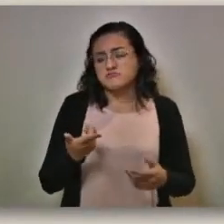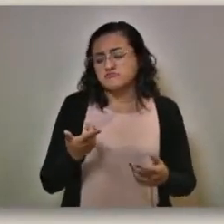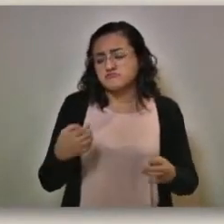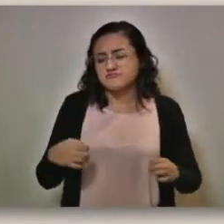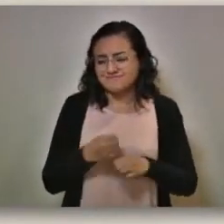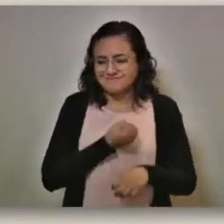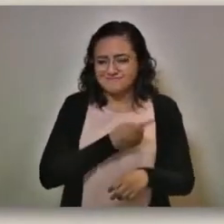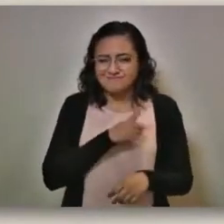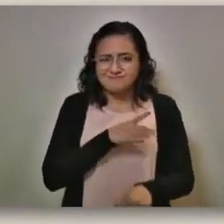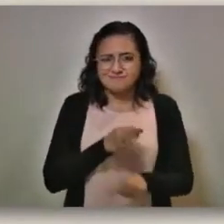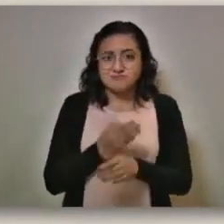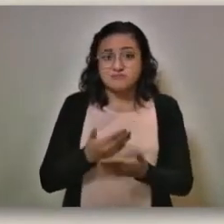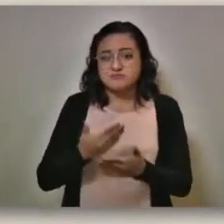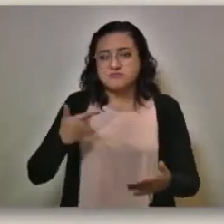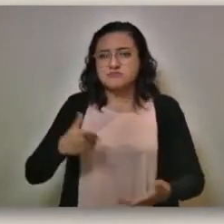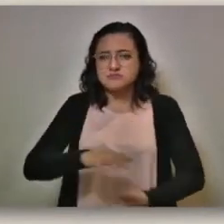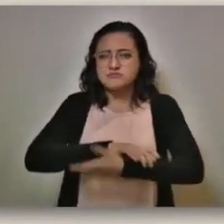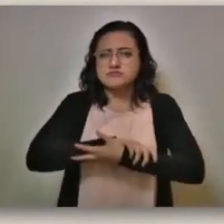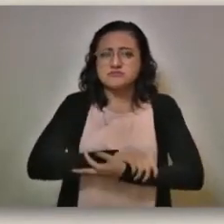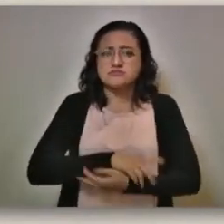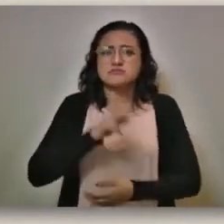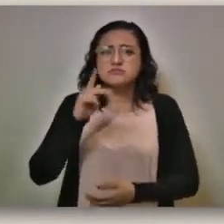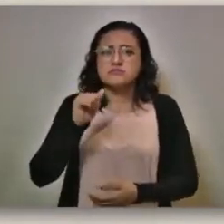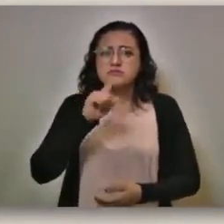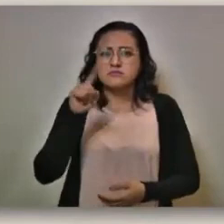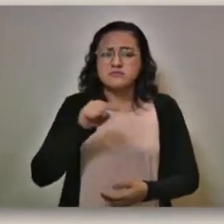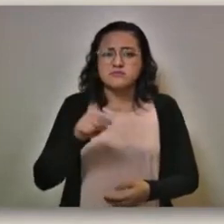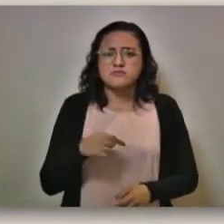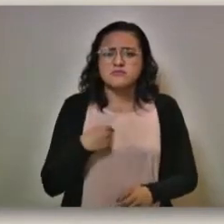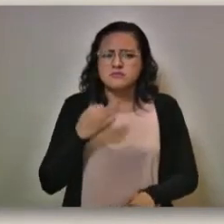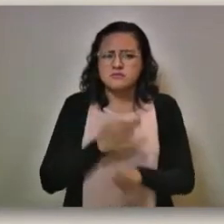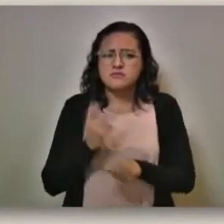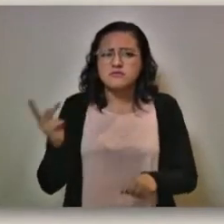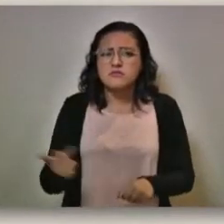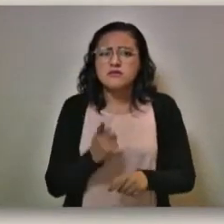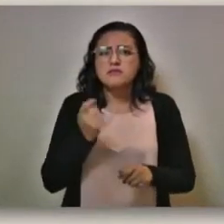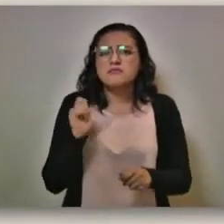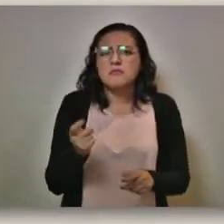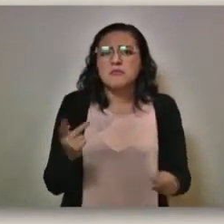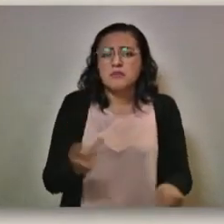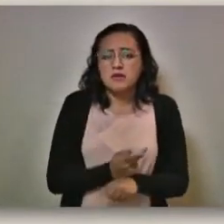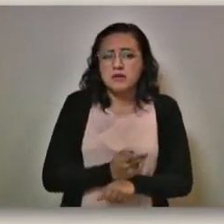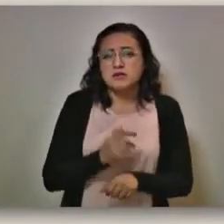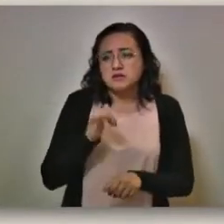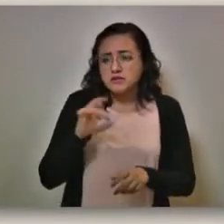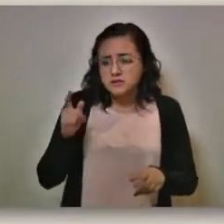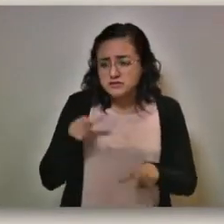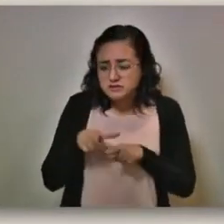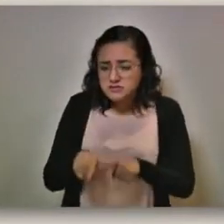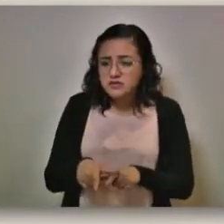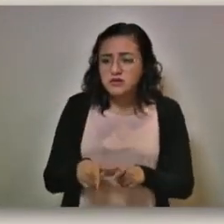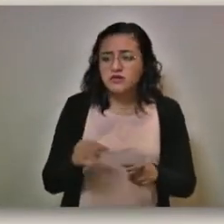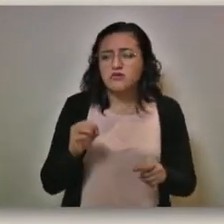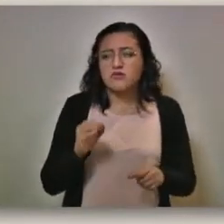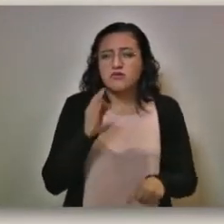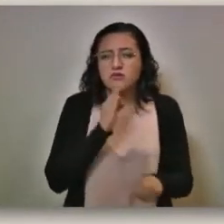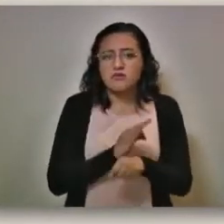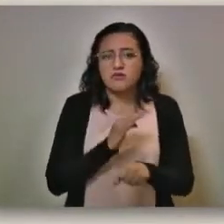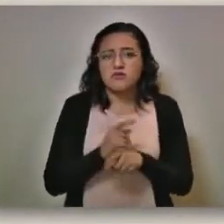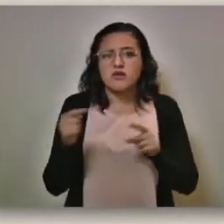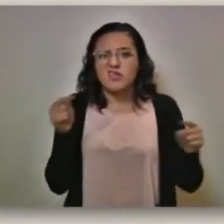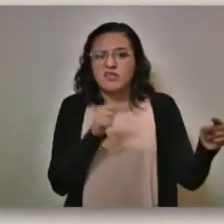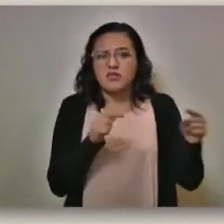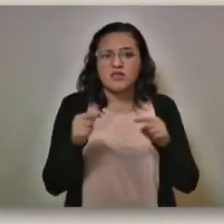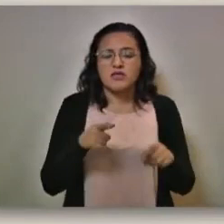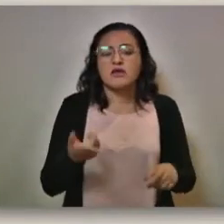este pacto por la paz. Digo, no sé, preguntarle en qué quedó, si se retomaría, si está detenido por el